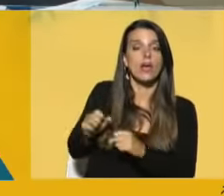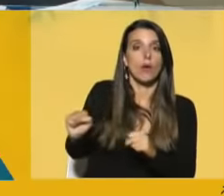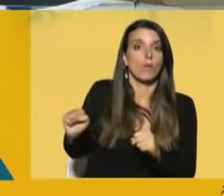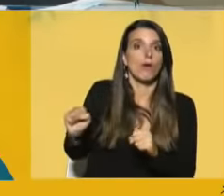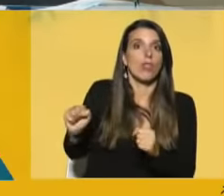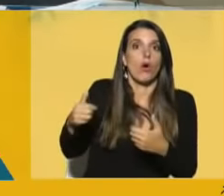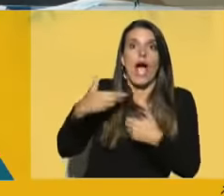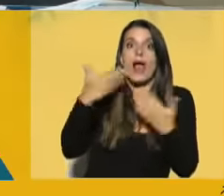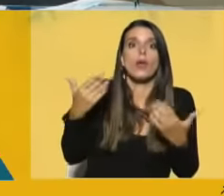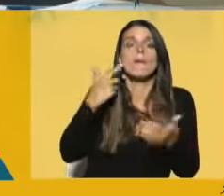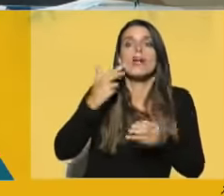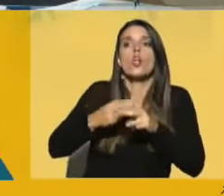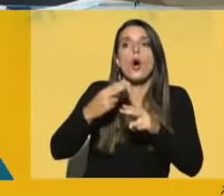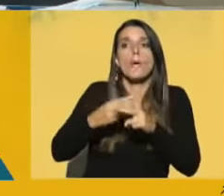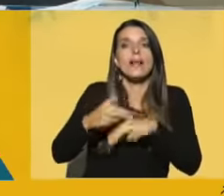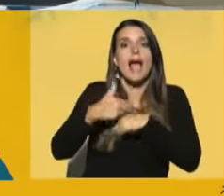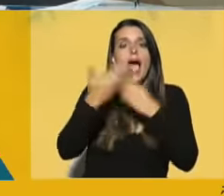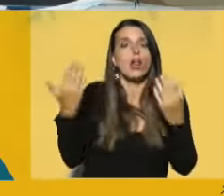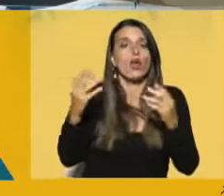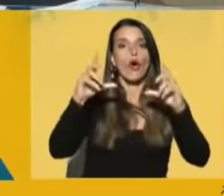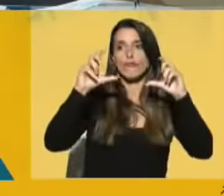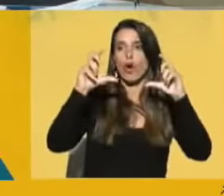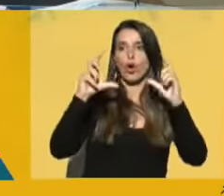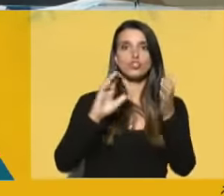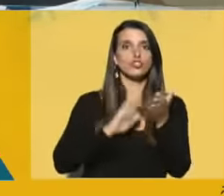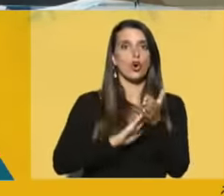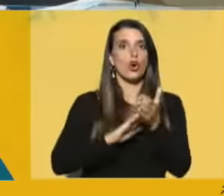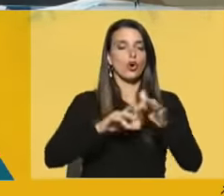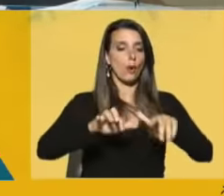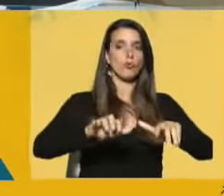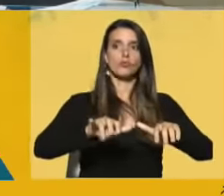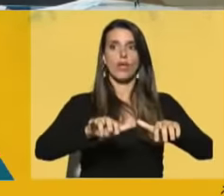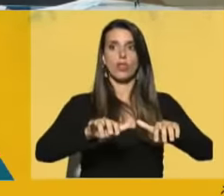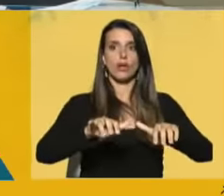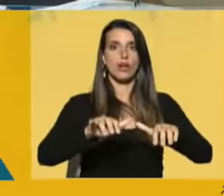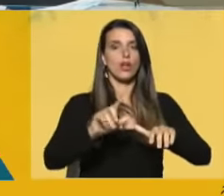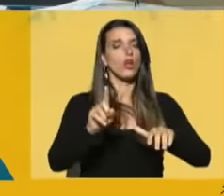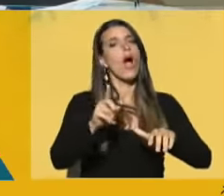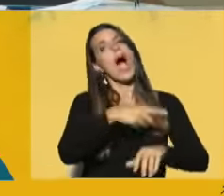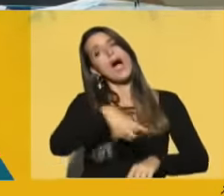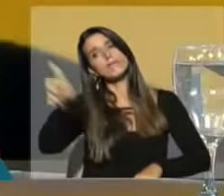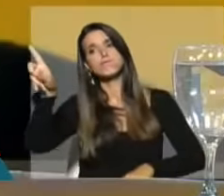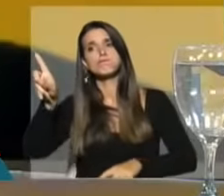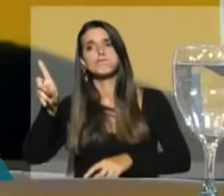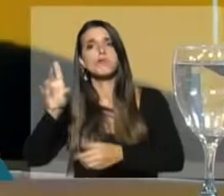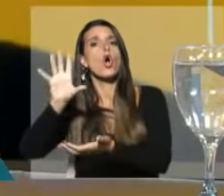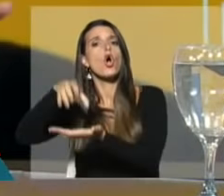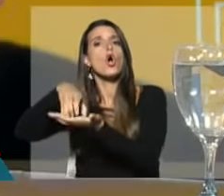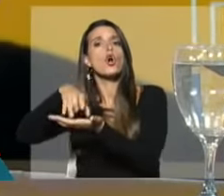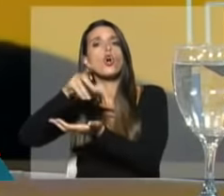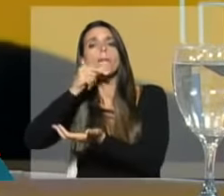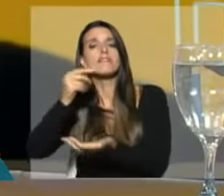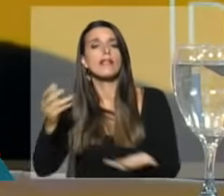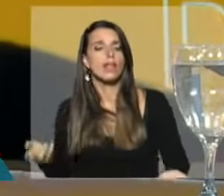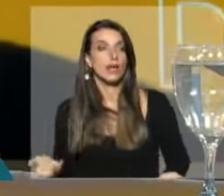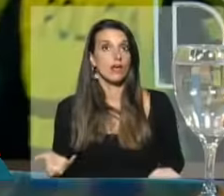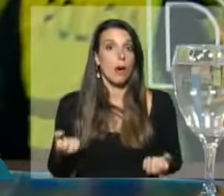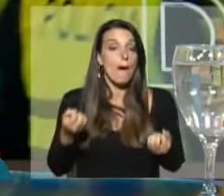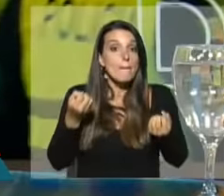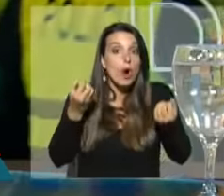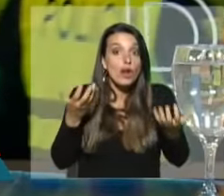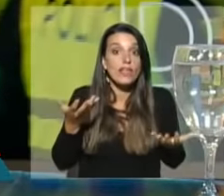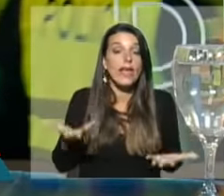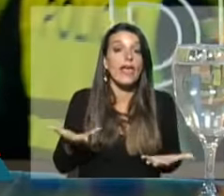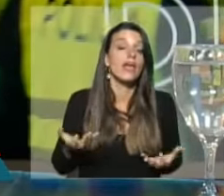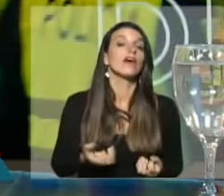plaqueta, diga, ver, su nombre. Y aparece la fotografía en una computadora. Ahora, no, lo llevo a la comisaría. ¿Por qué? ¿Por